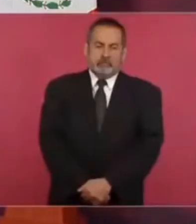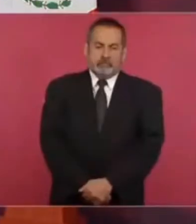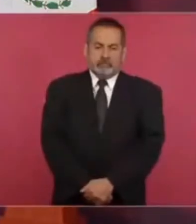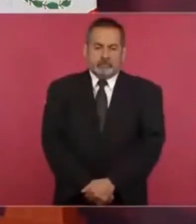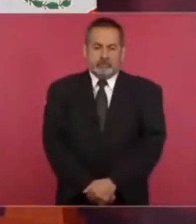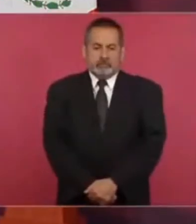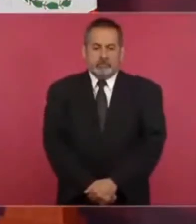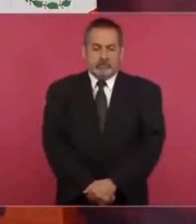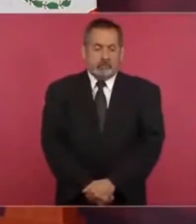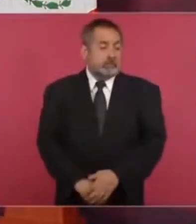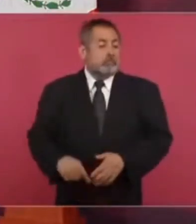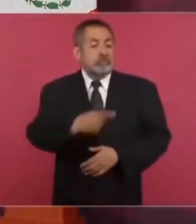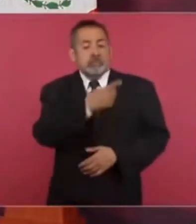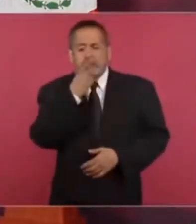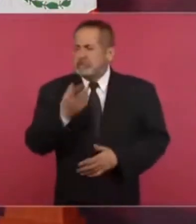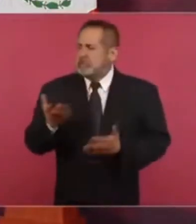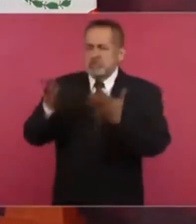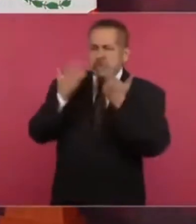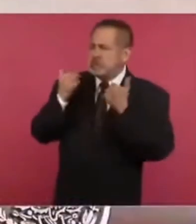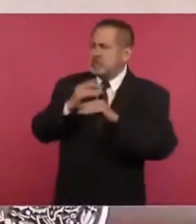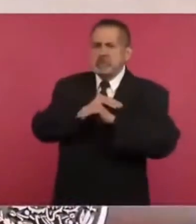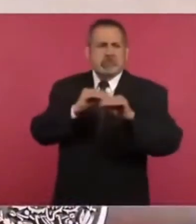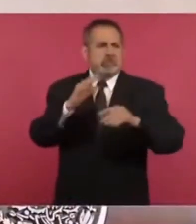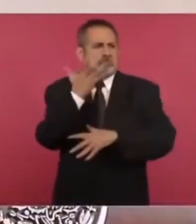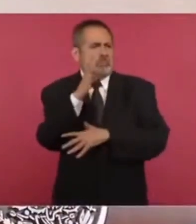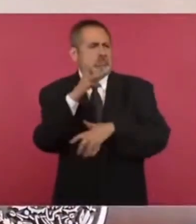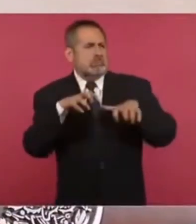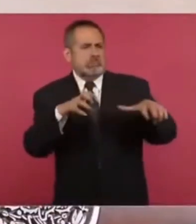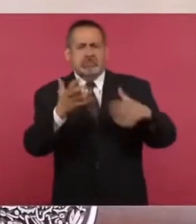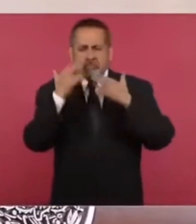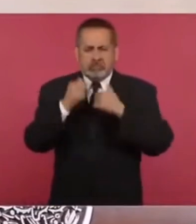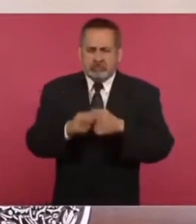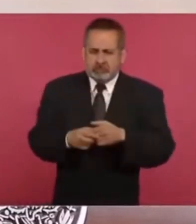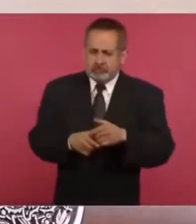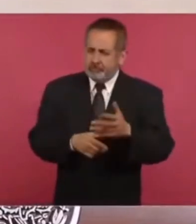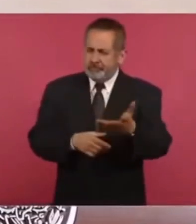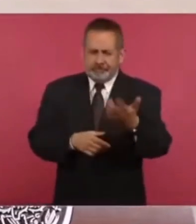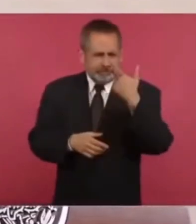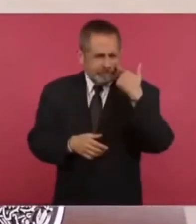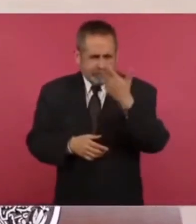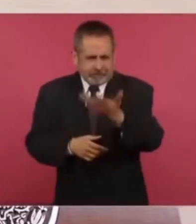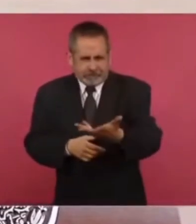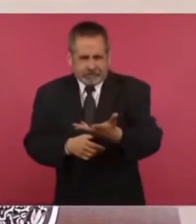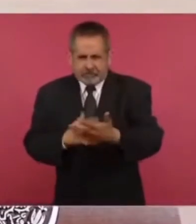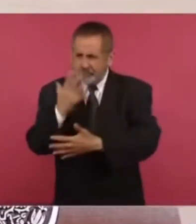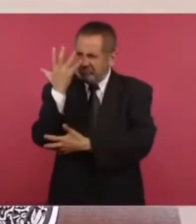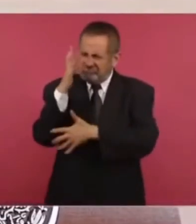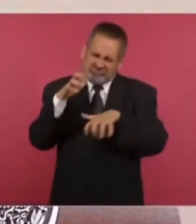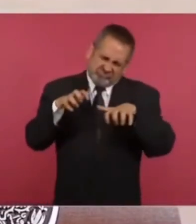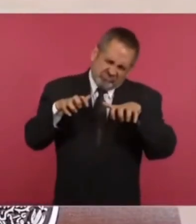si no hay manglares pero es selva alta